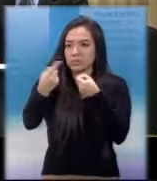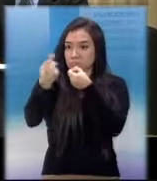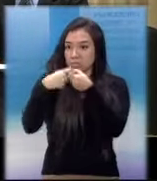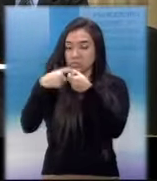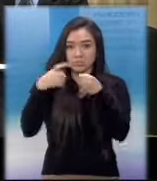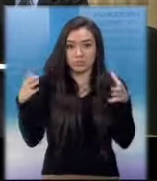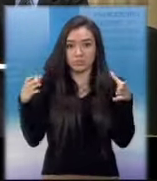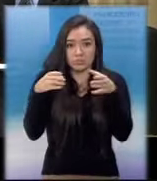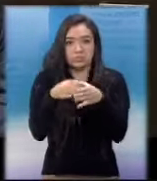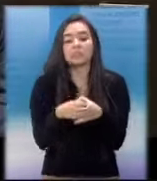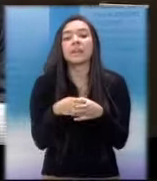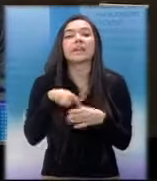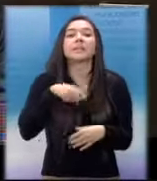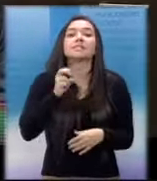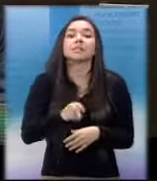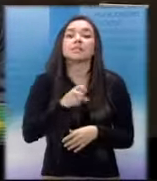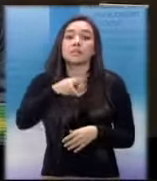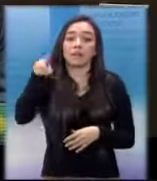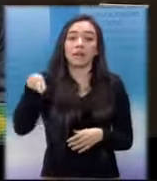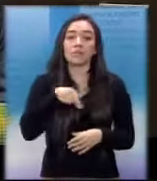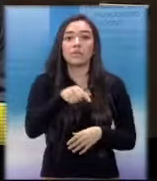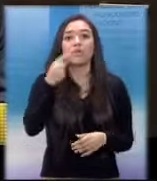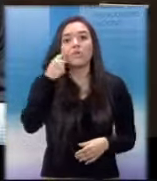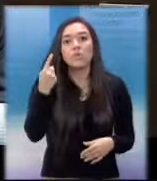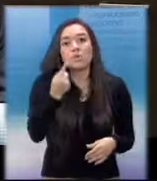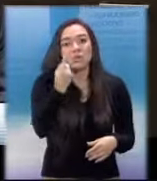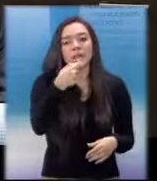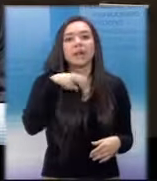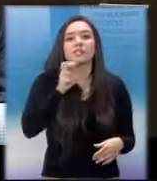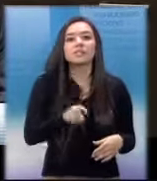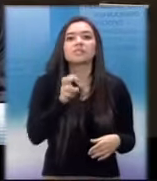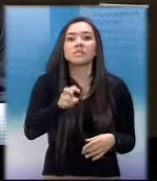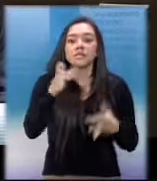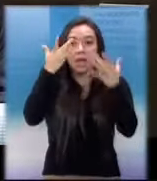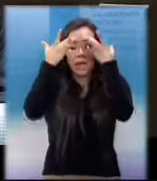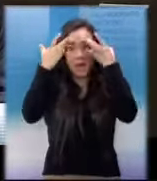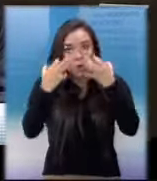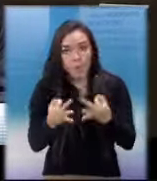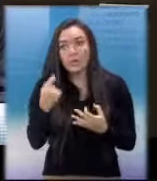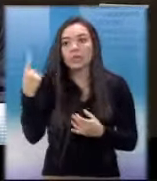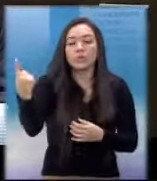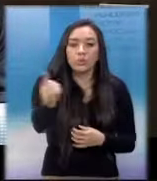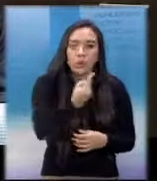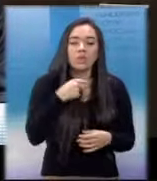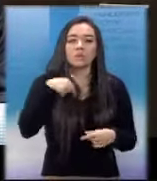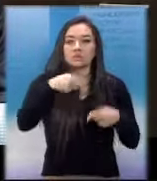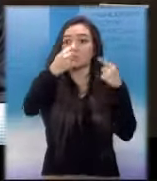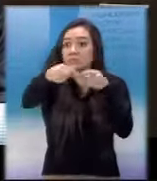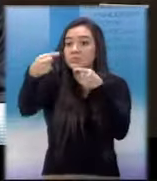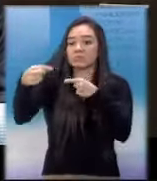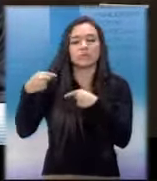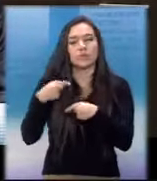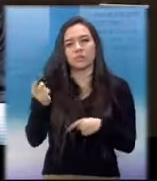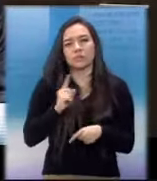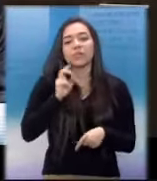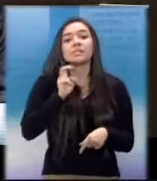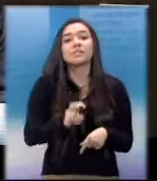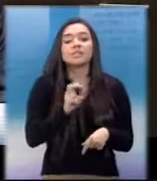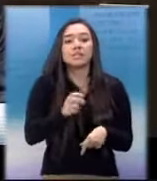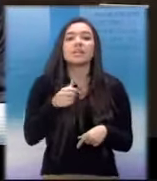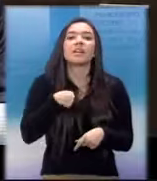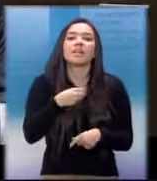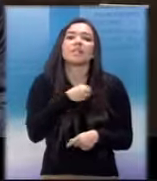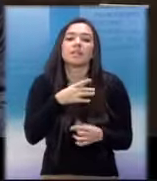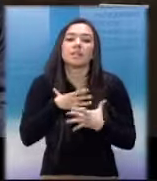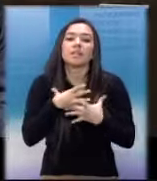es el acercamiento, es la búsqueda de los acuerdos, el hablar con todos y el manifestar que